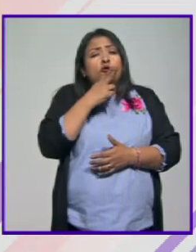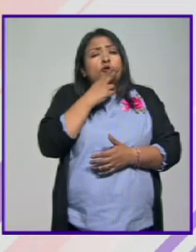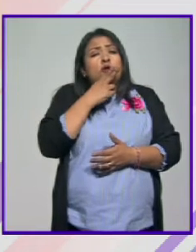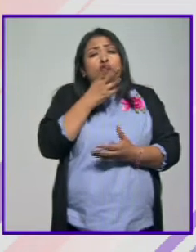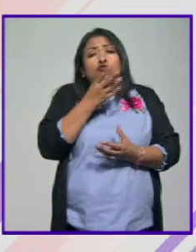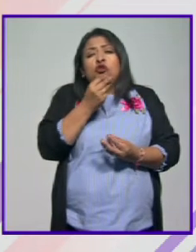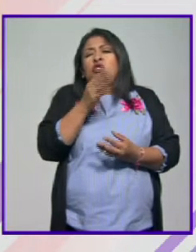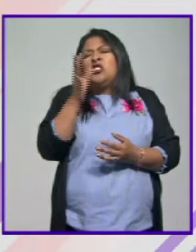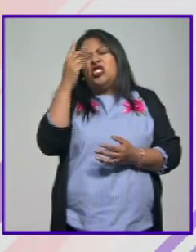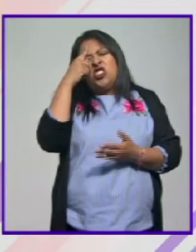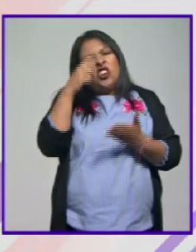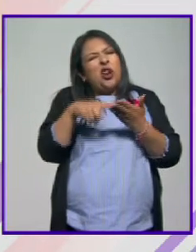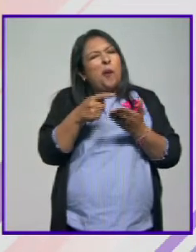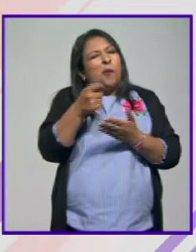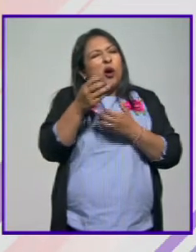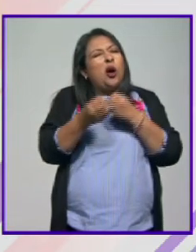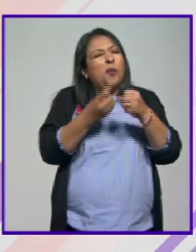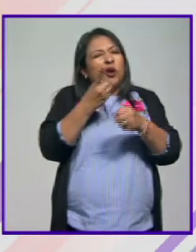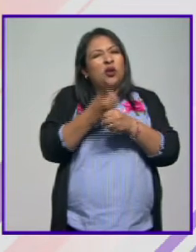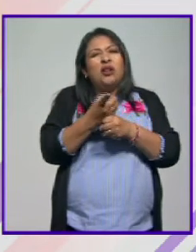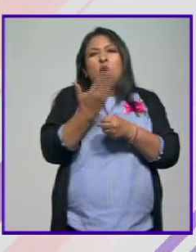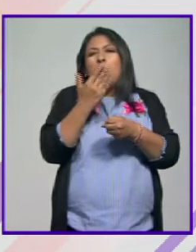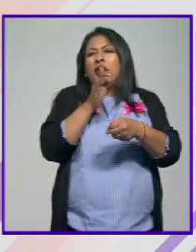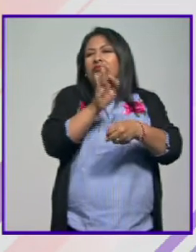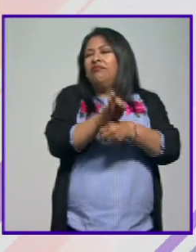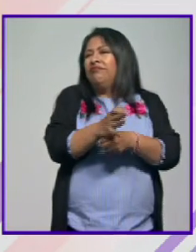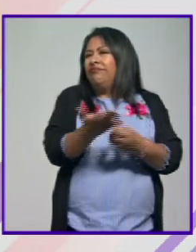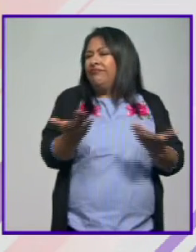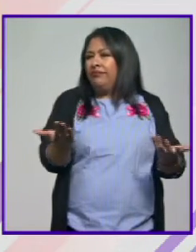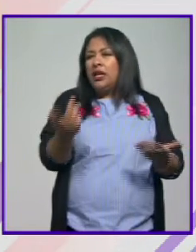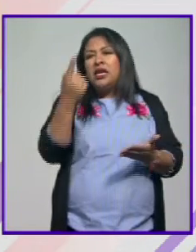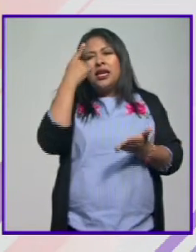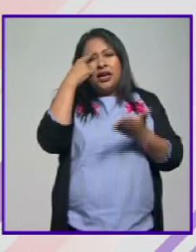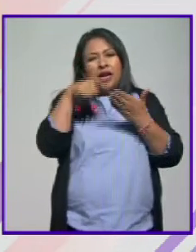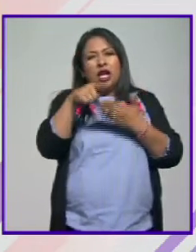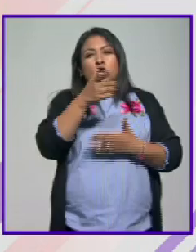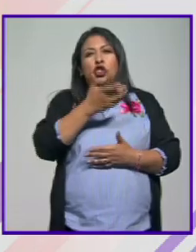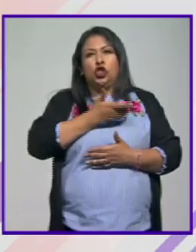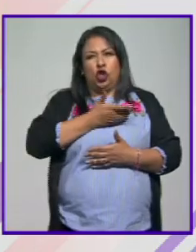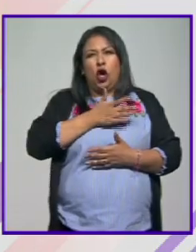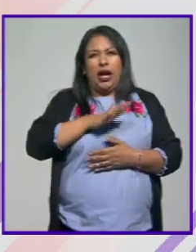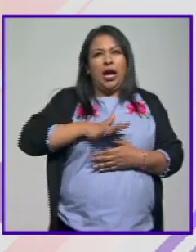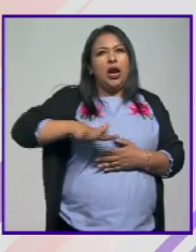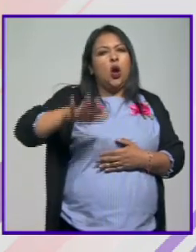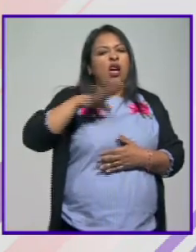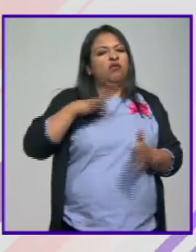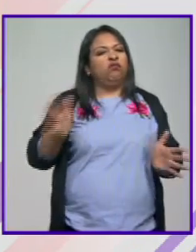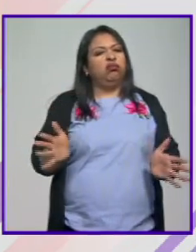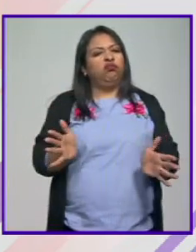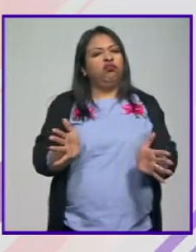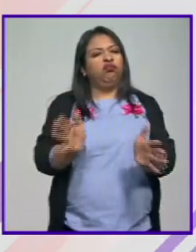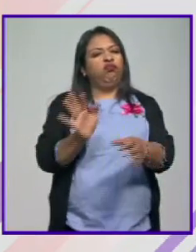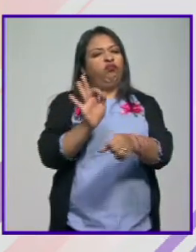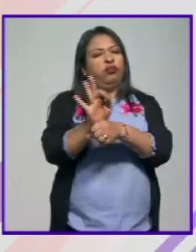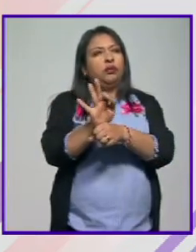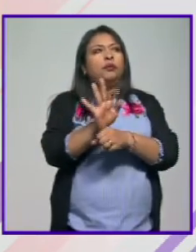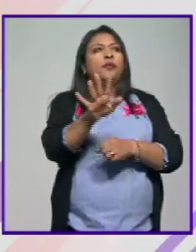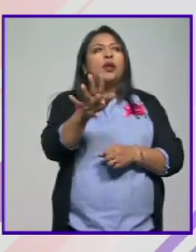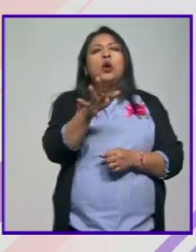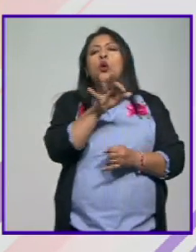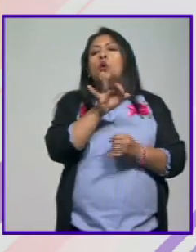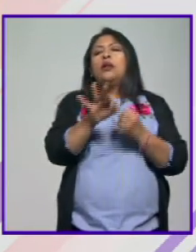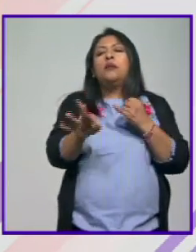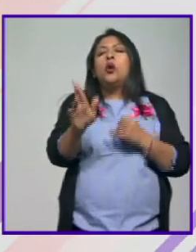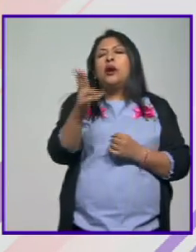tiene muchas oportunidades no tiene el respaldo que se necesita y que creo que el zócalo le brindará ese gran impulso bueno y nada más